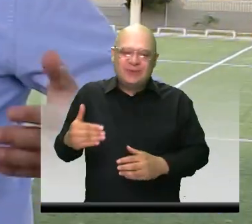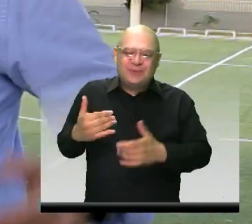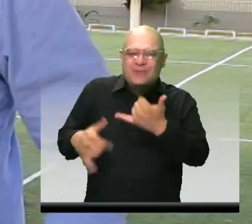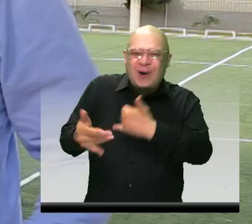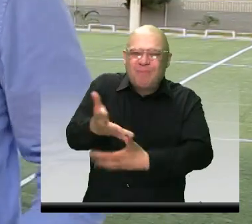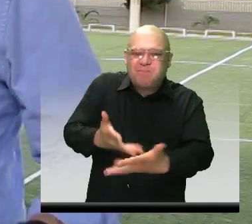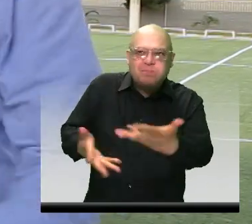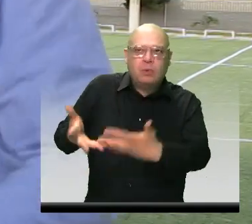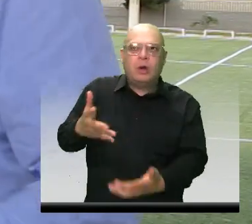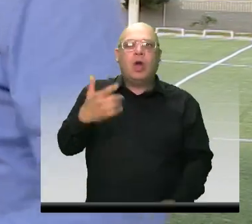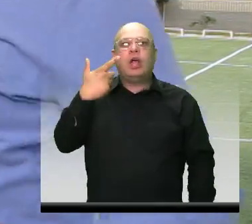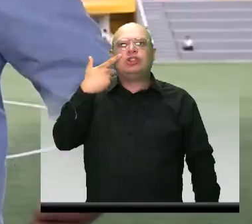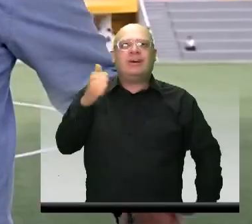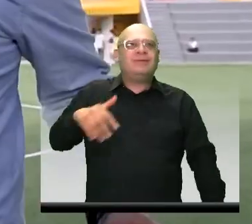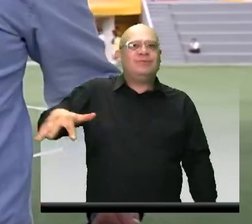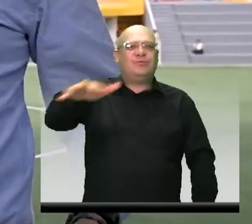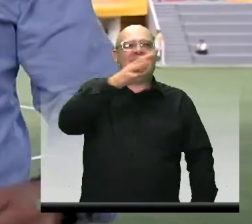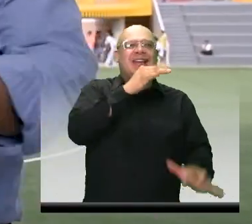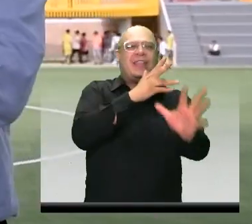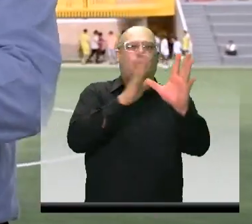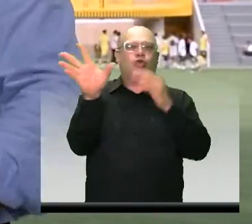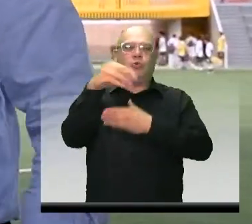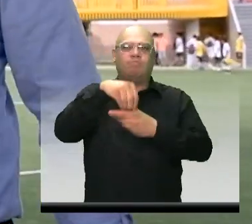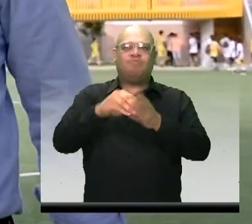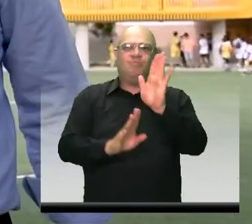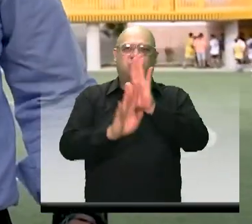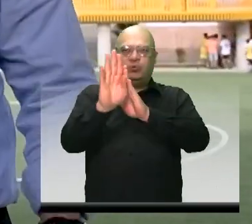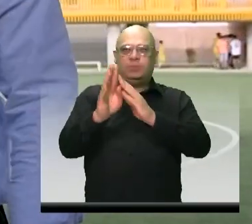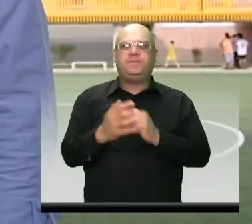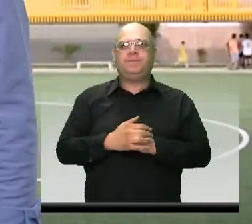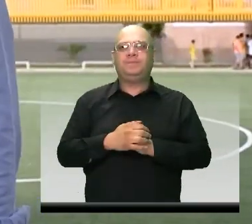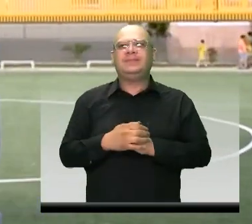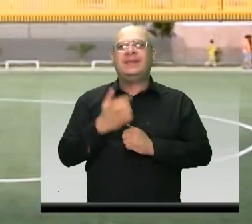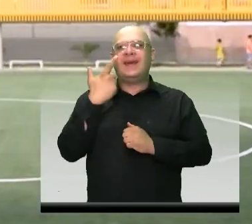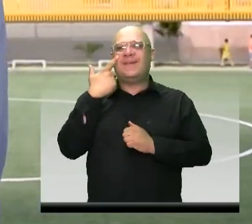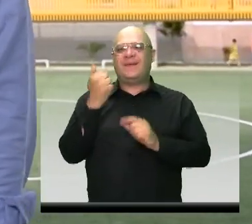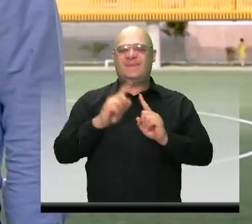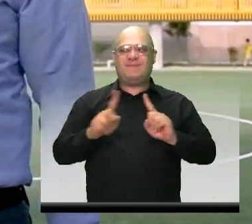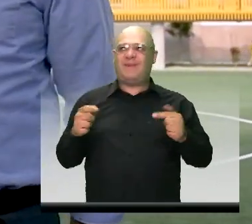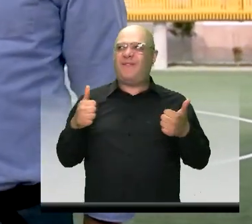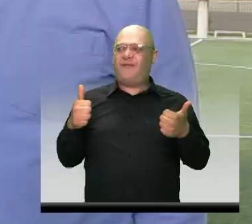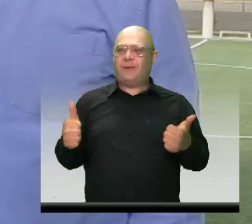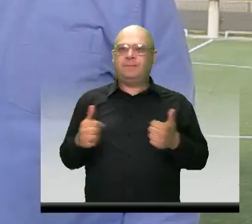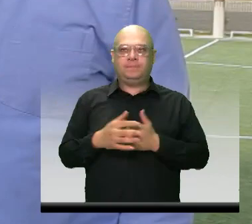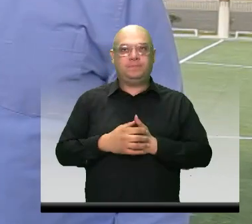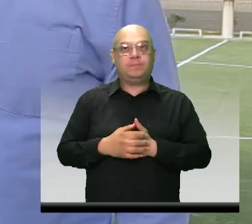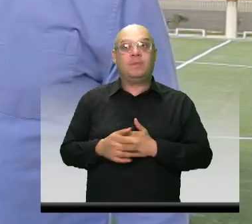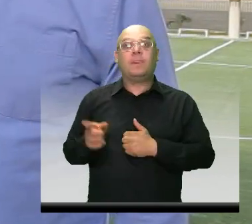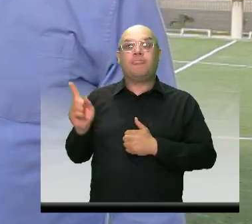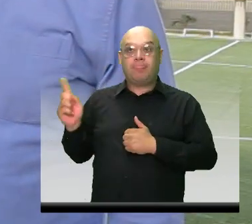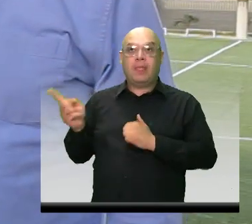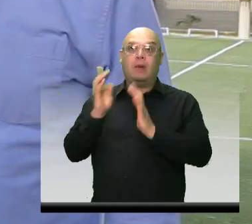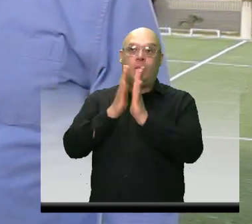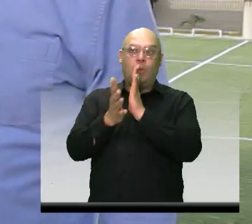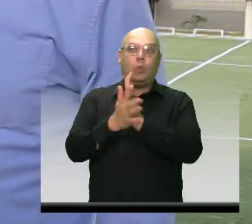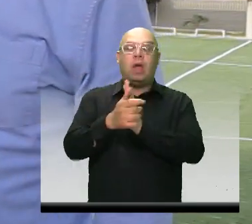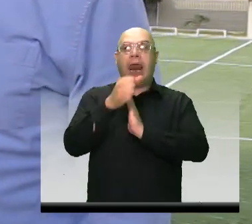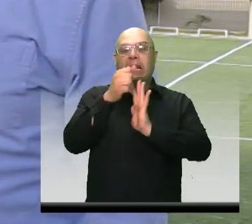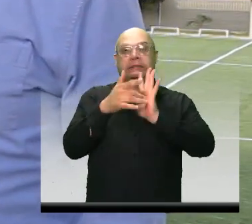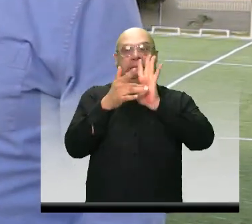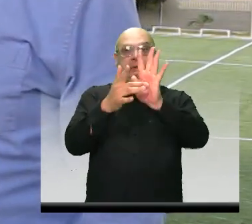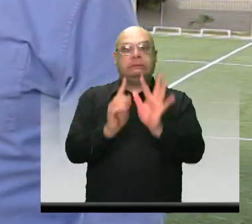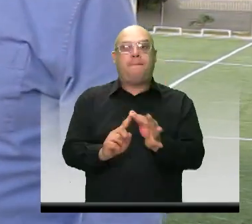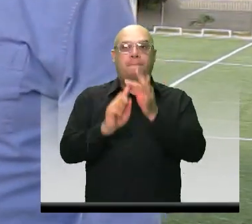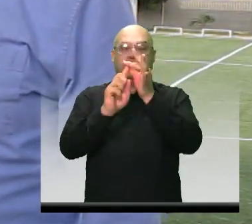construyendo entre todos, es algo distinto, de otro nivel. Alcalde, usted me adelantó un poquito, porque ahorita vamos a tener una nota especial de aquí, de este espacio